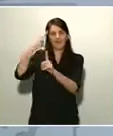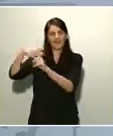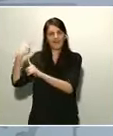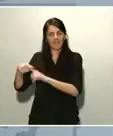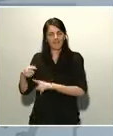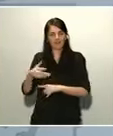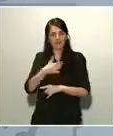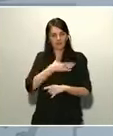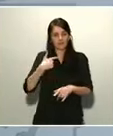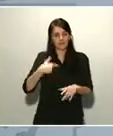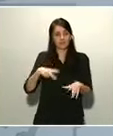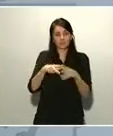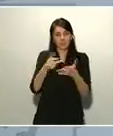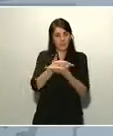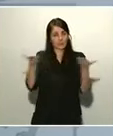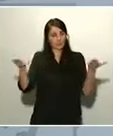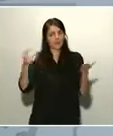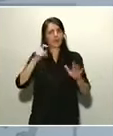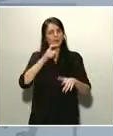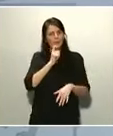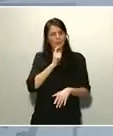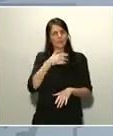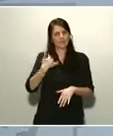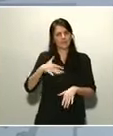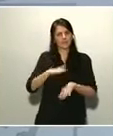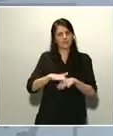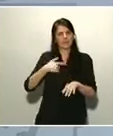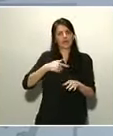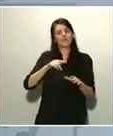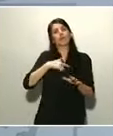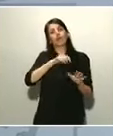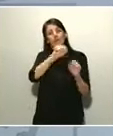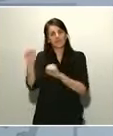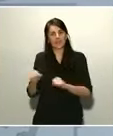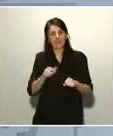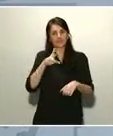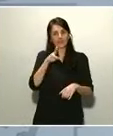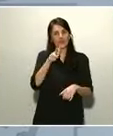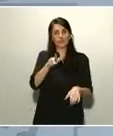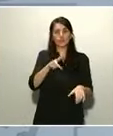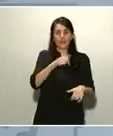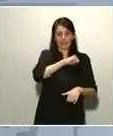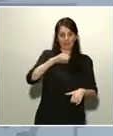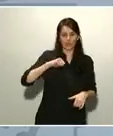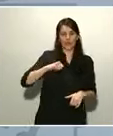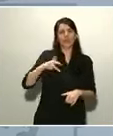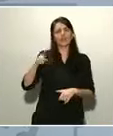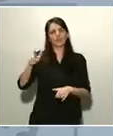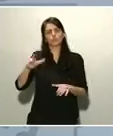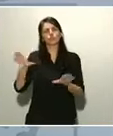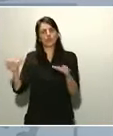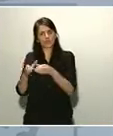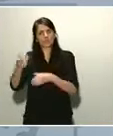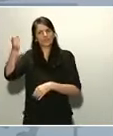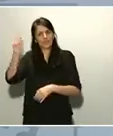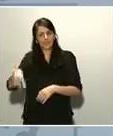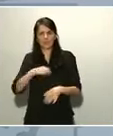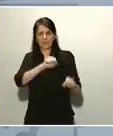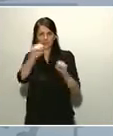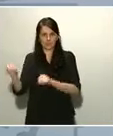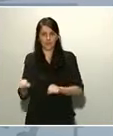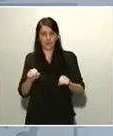libertades individuales y también colectivos, y saber ponderar y equilibrar. Desde luego nosotros, con las medidas que estamos tomando de